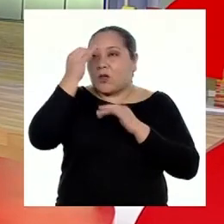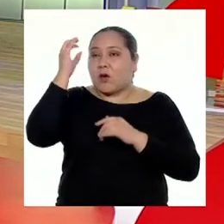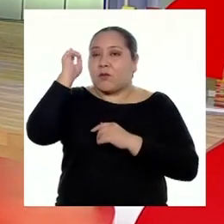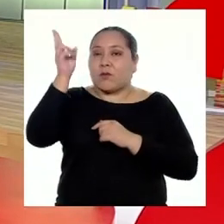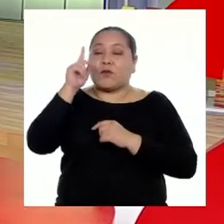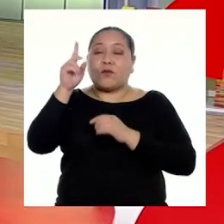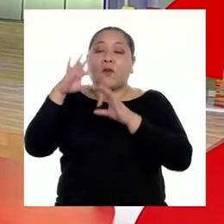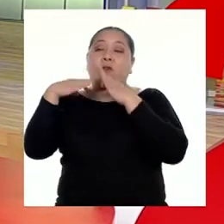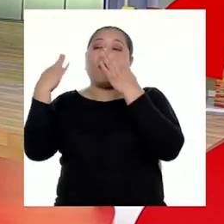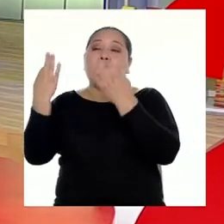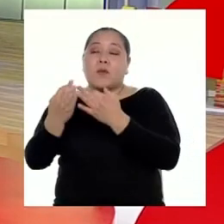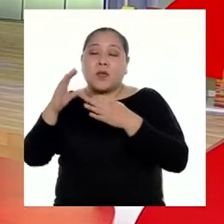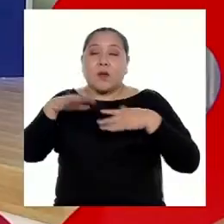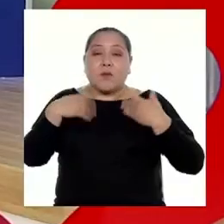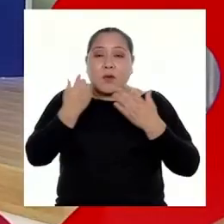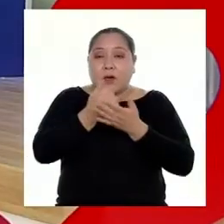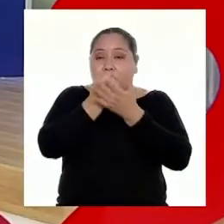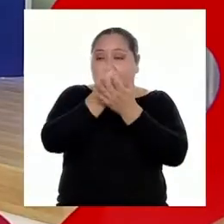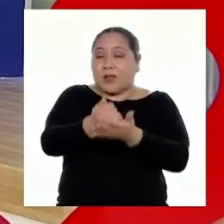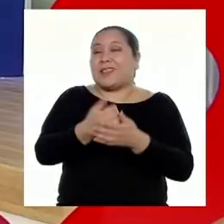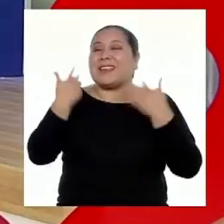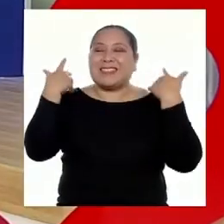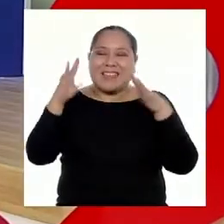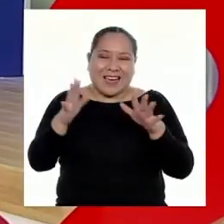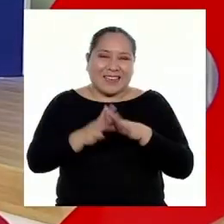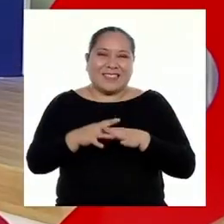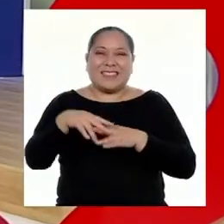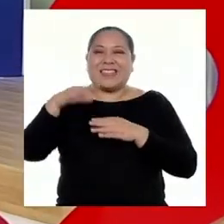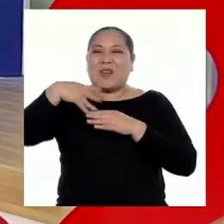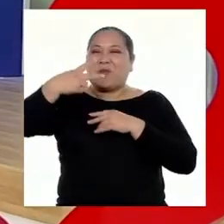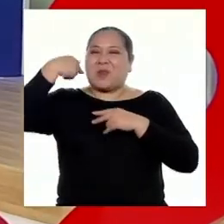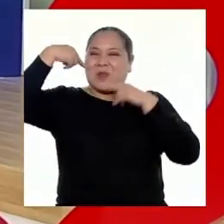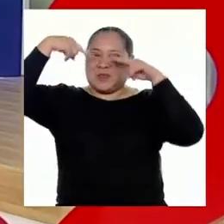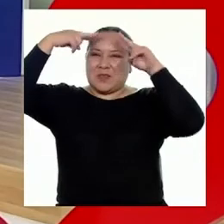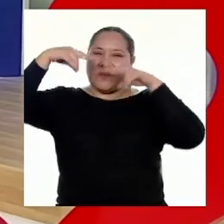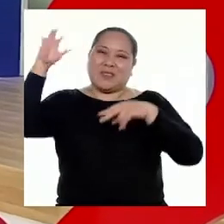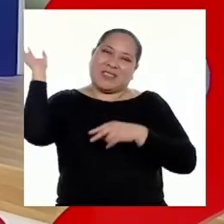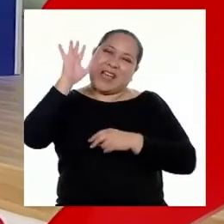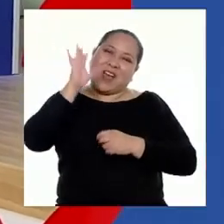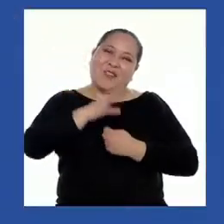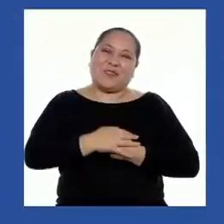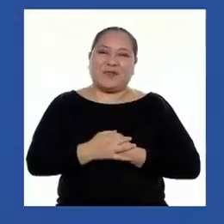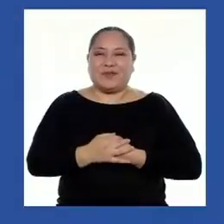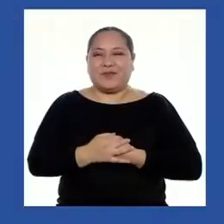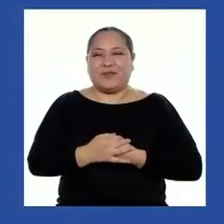familiar cercano te puede ayudar. Ahora sí, nos vemos pronto. ¡Chau!